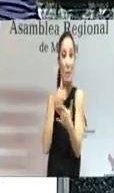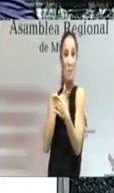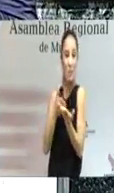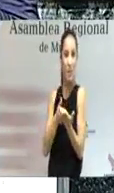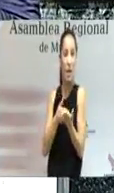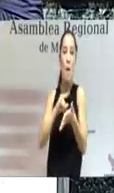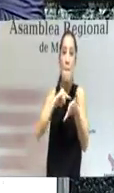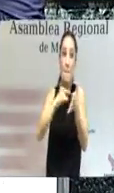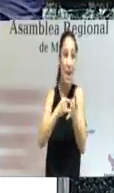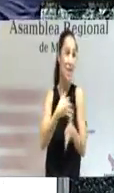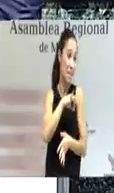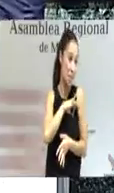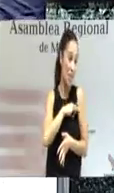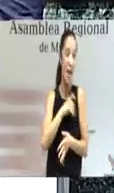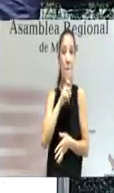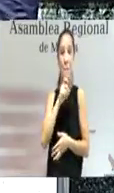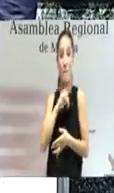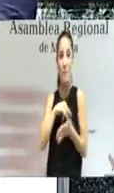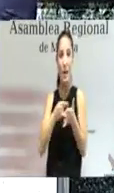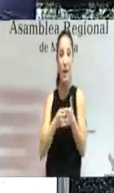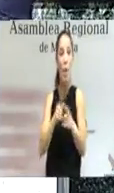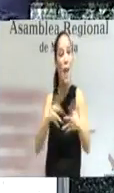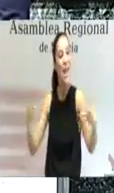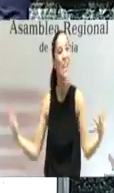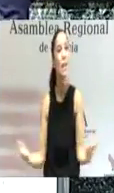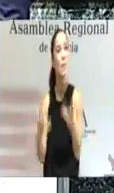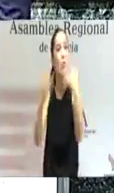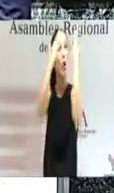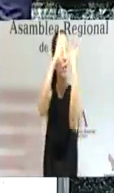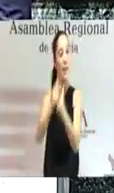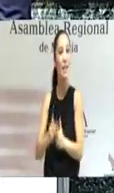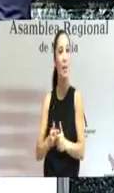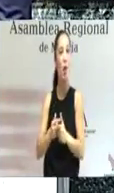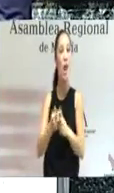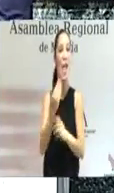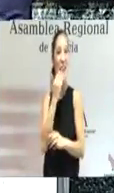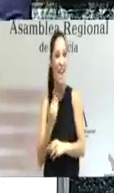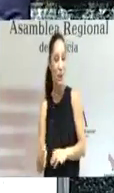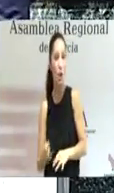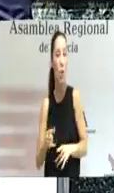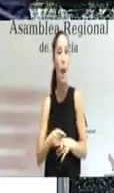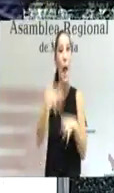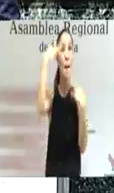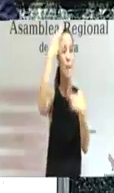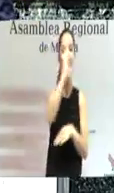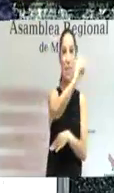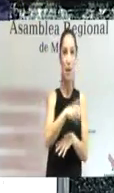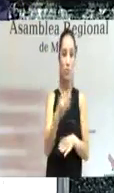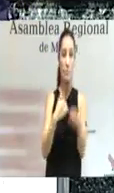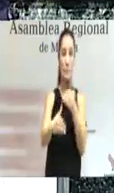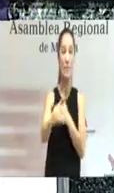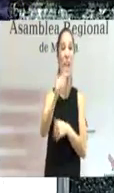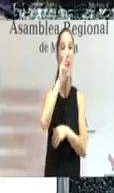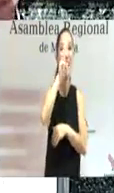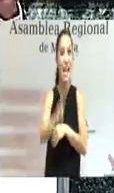señorías que conlleva el impulso de la administración electrónica con el compromiso de papel cero en los próximos tres años